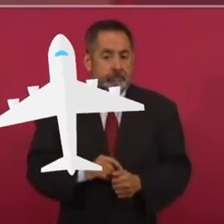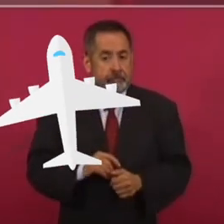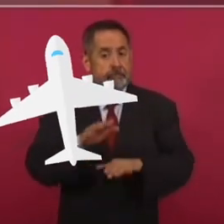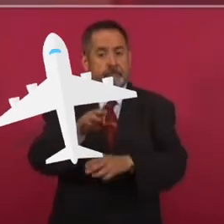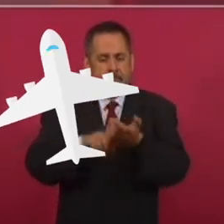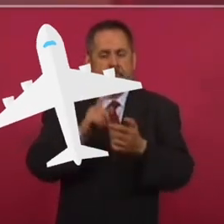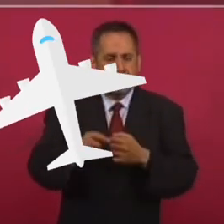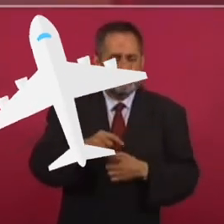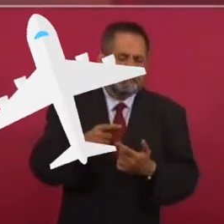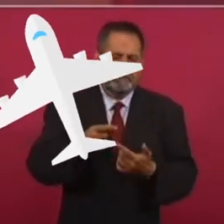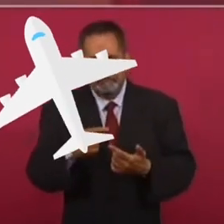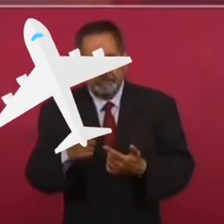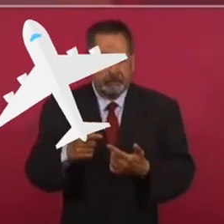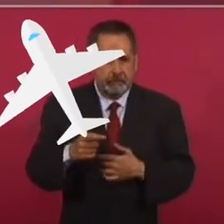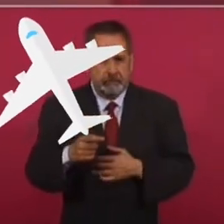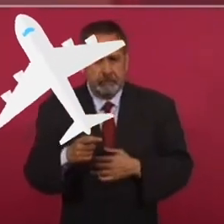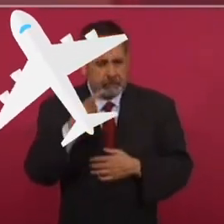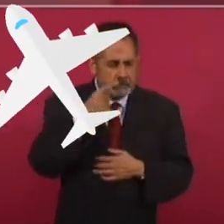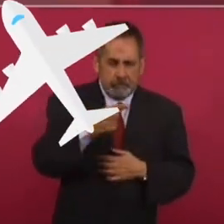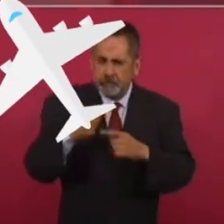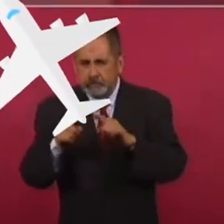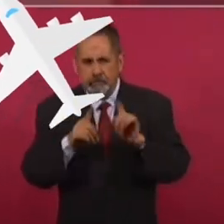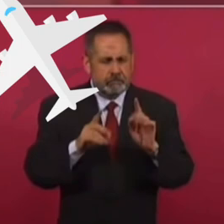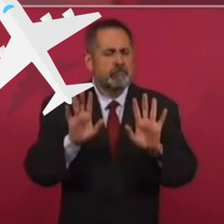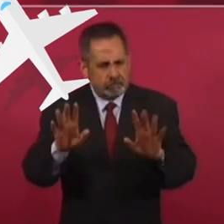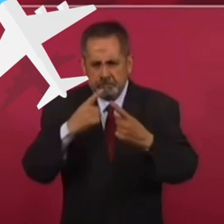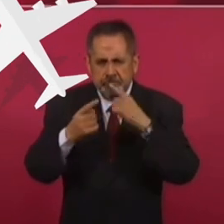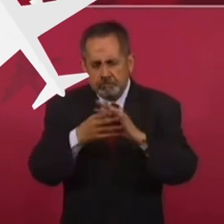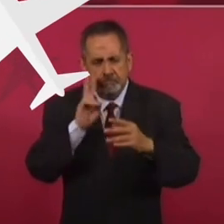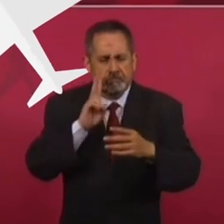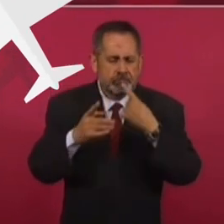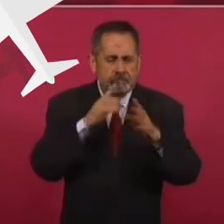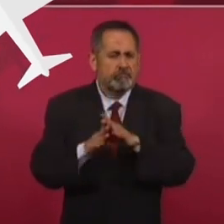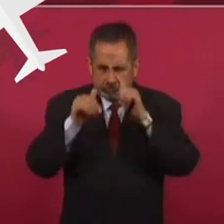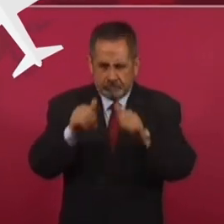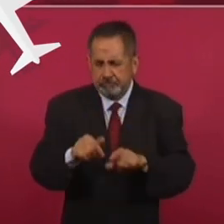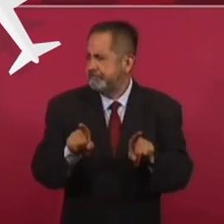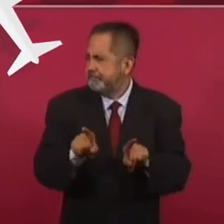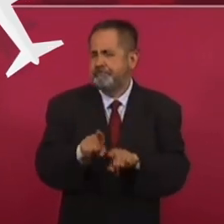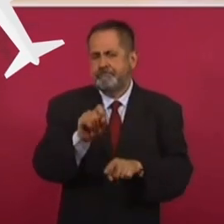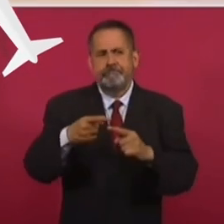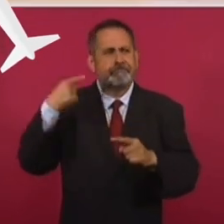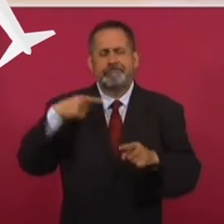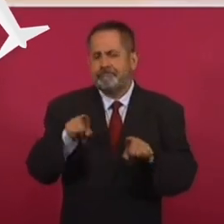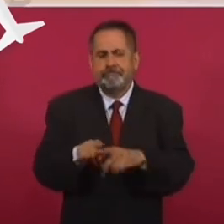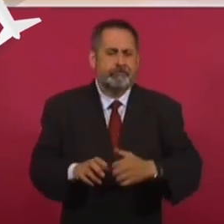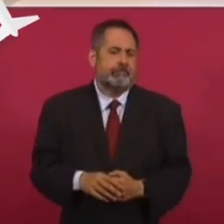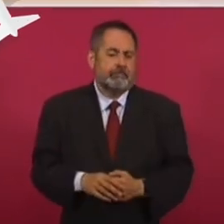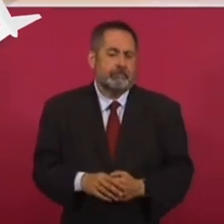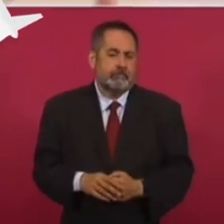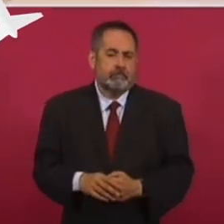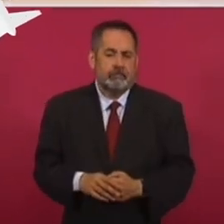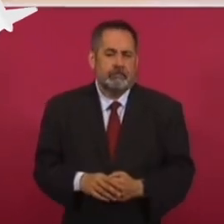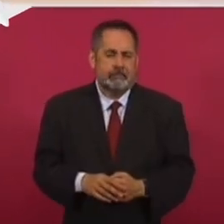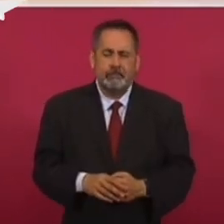acerca de las diferencias que se han presentado últimamente, ya las estamos atendiendo. Y es lo mismo. ¿Ves qué?